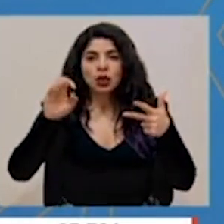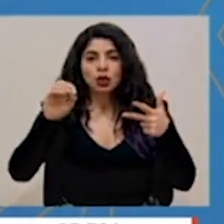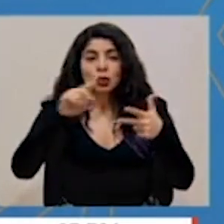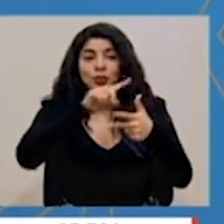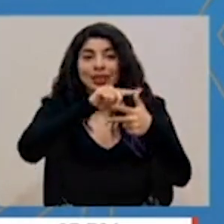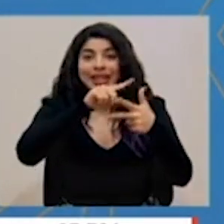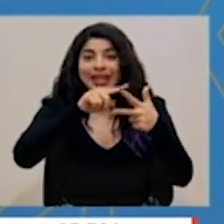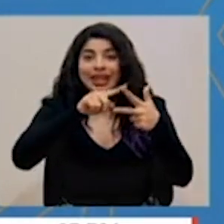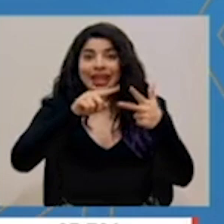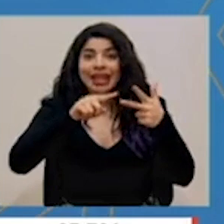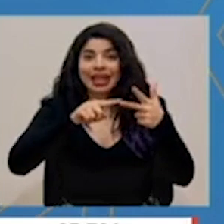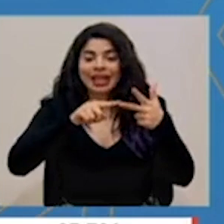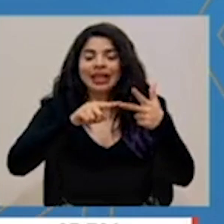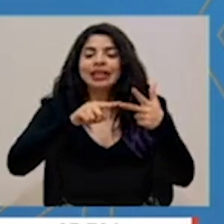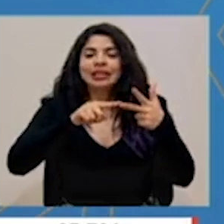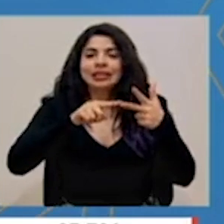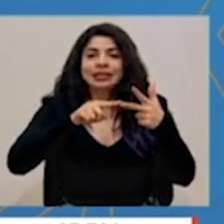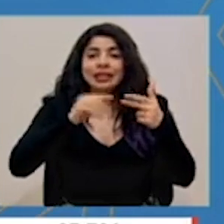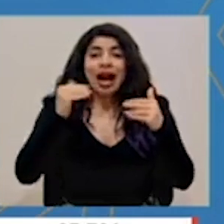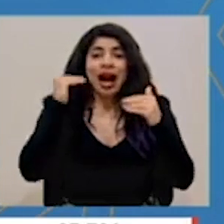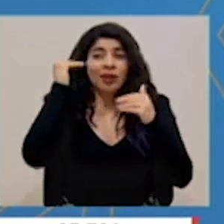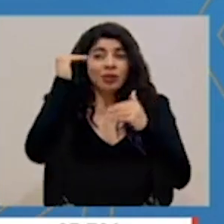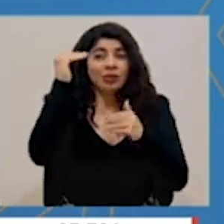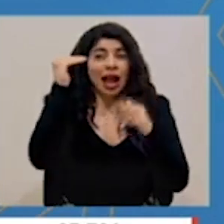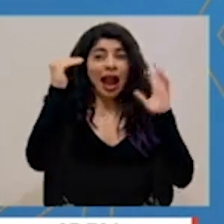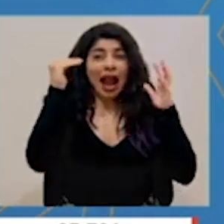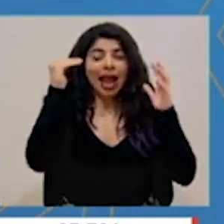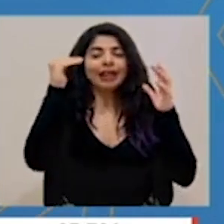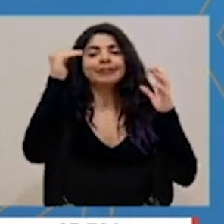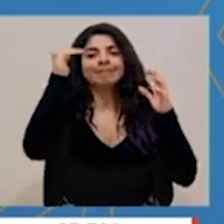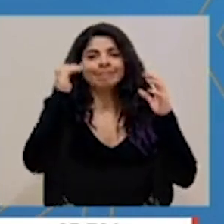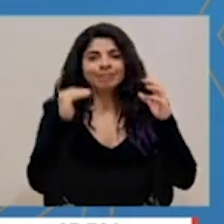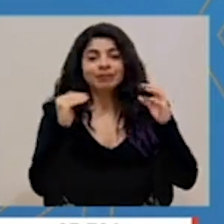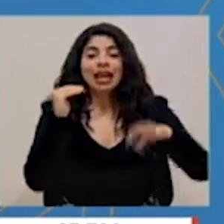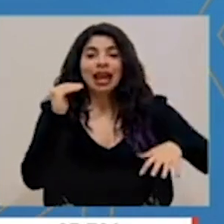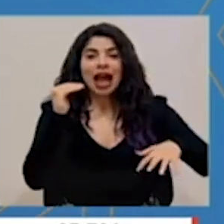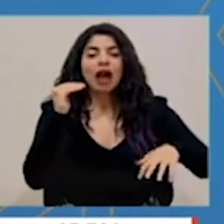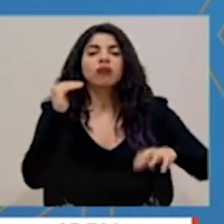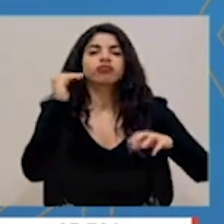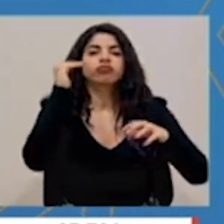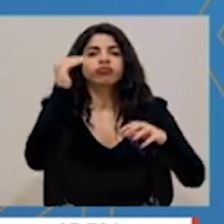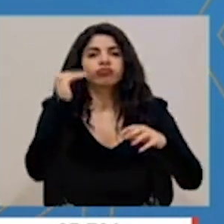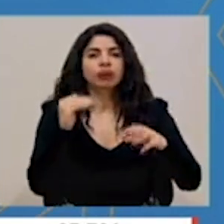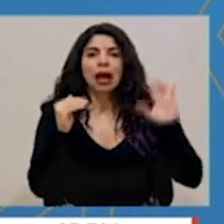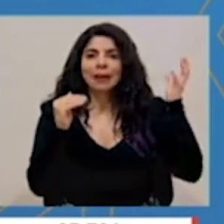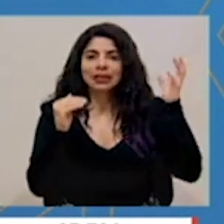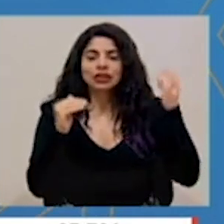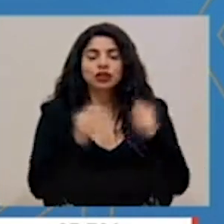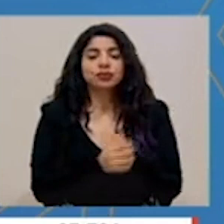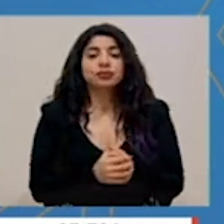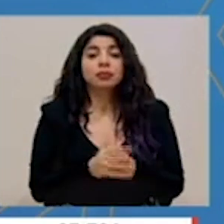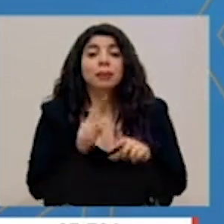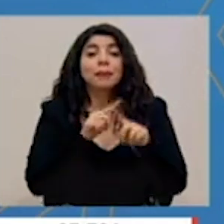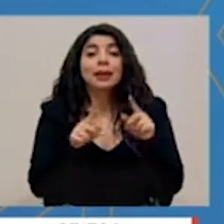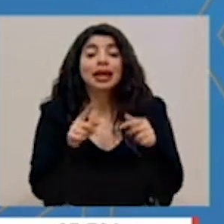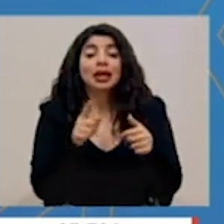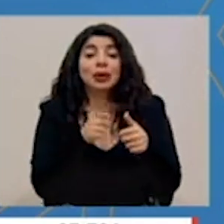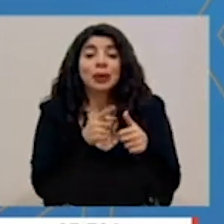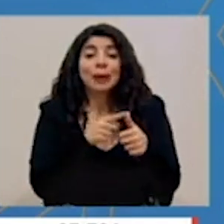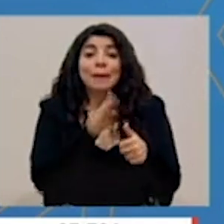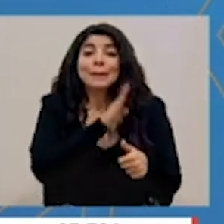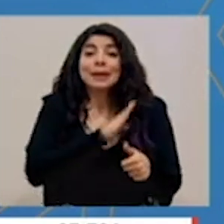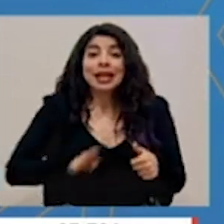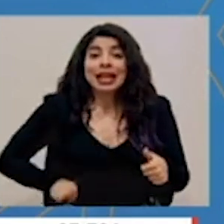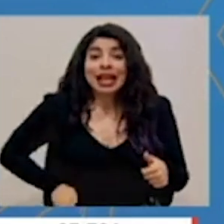que bajan de alerta. Sin embargo, en el caso de Belén, todavía